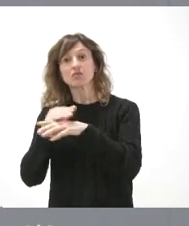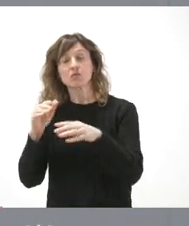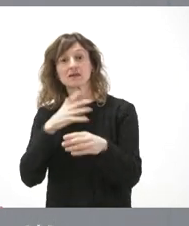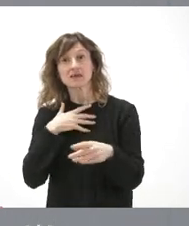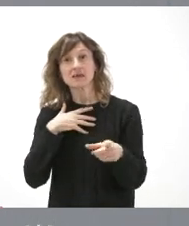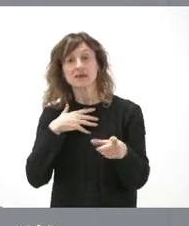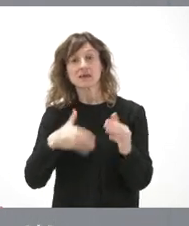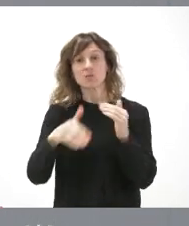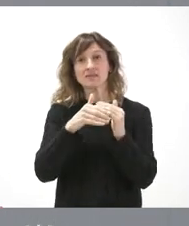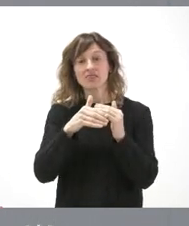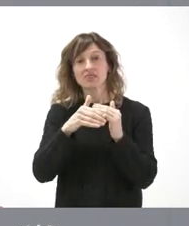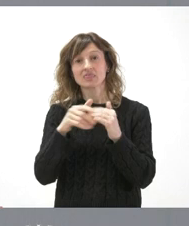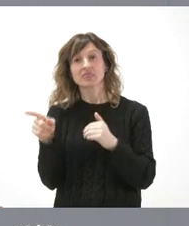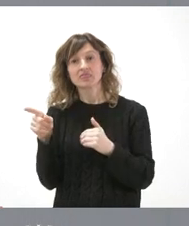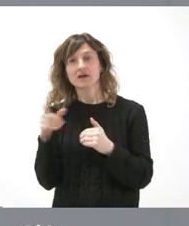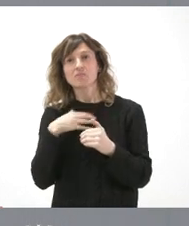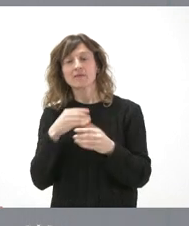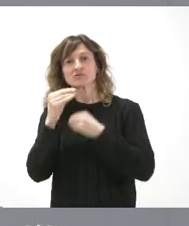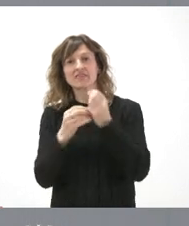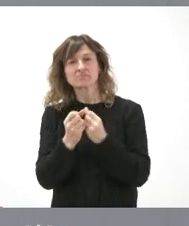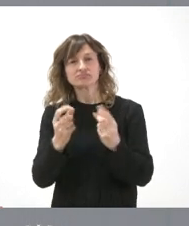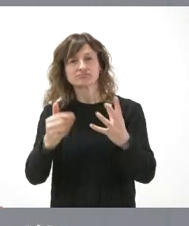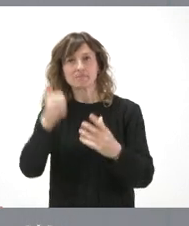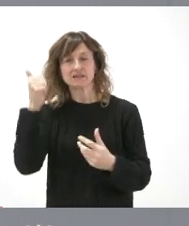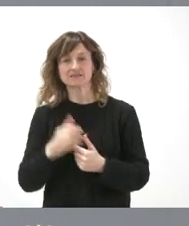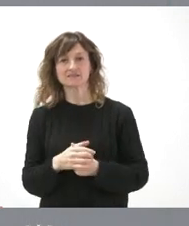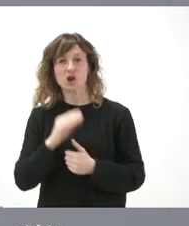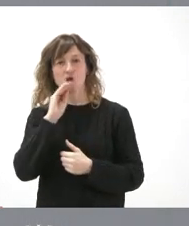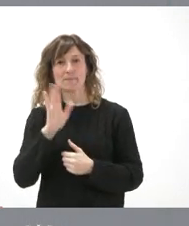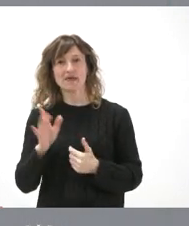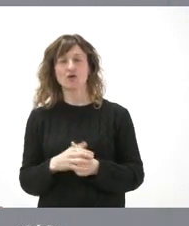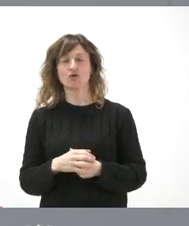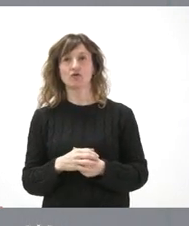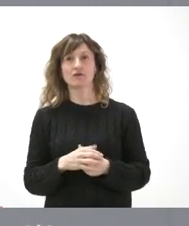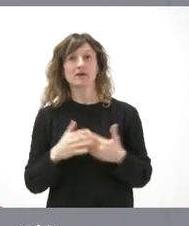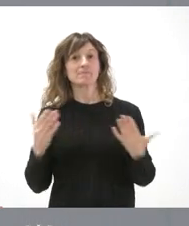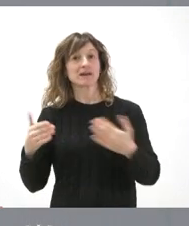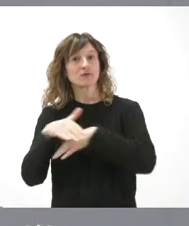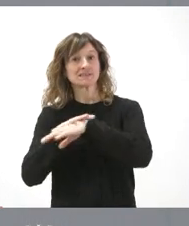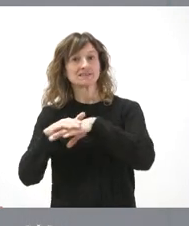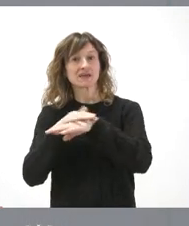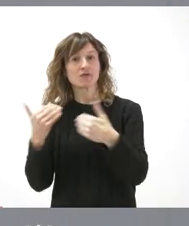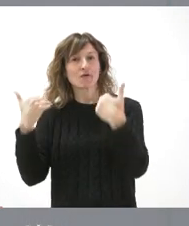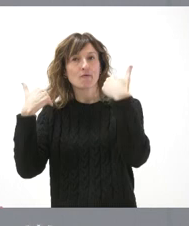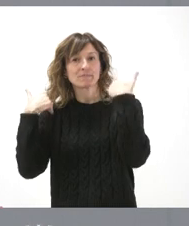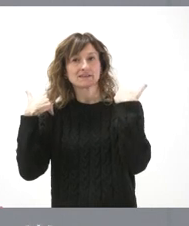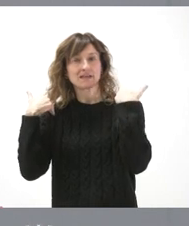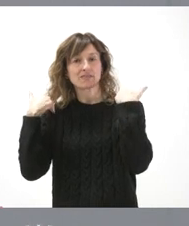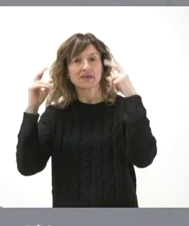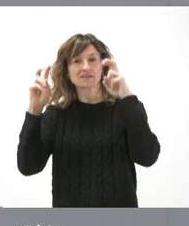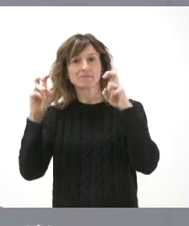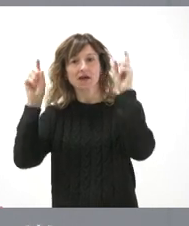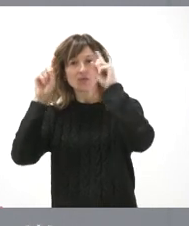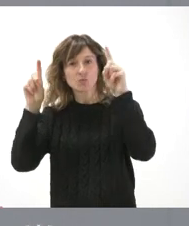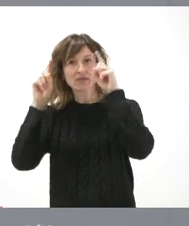y de la equidad podríamos hacer todavía muchas más y sería lo mejor, pero el Estado tiene unas competencias reservadas en el ámbito educativo